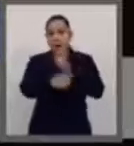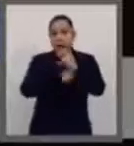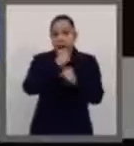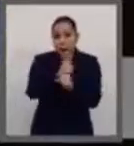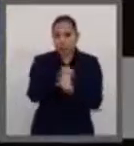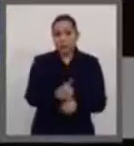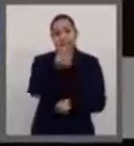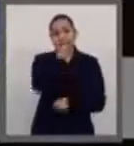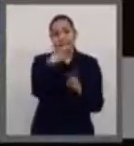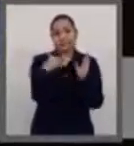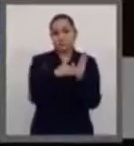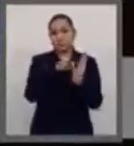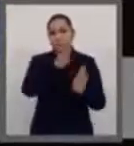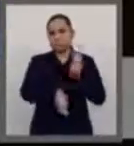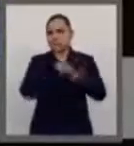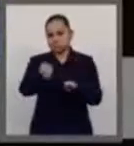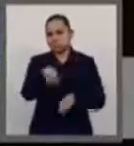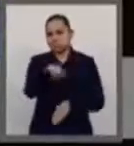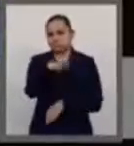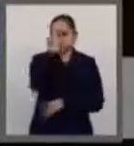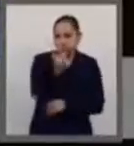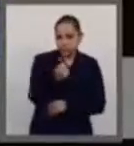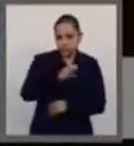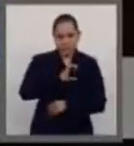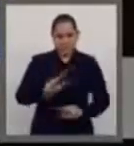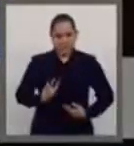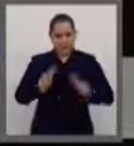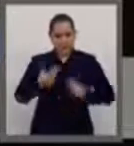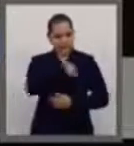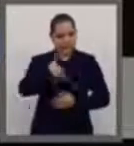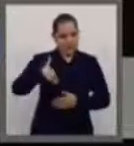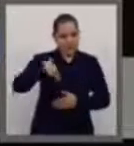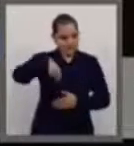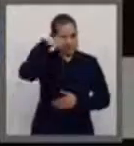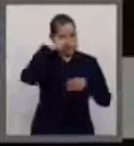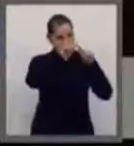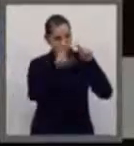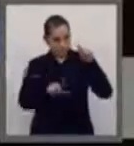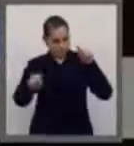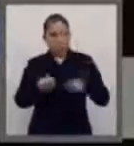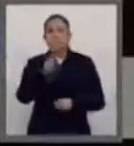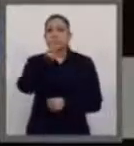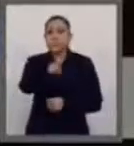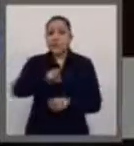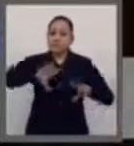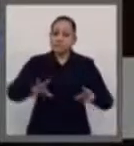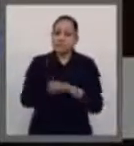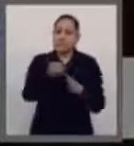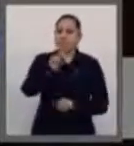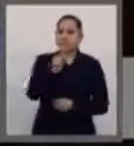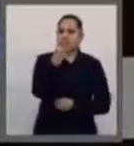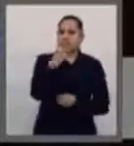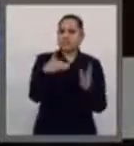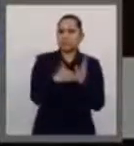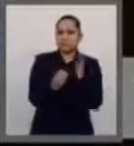muertes por cáncer de mamá en el país. Y se presentan alrededor de 23 mil casos nuevos.